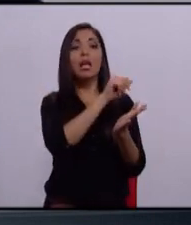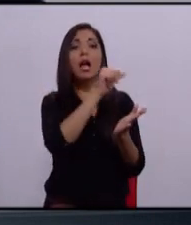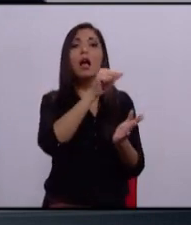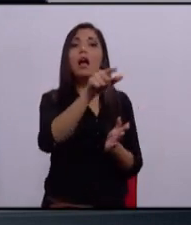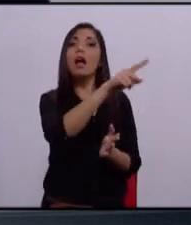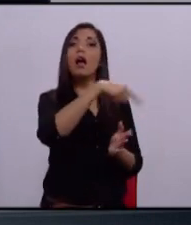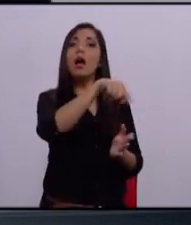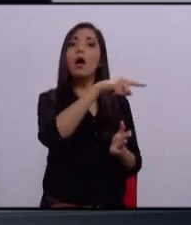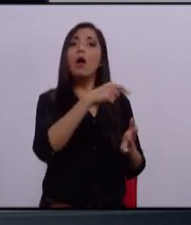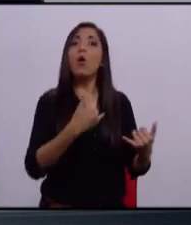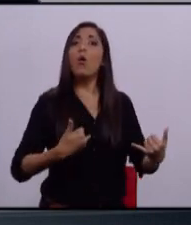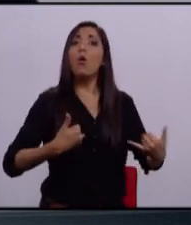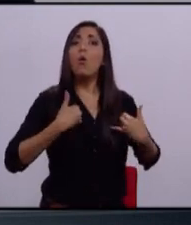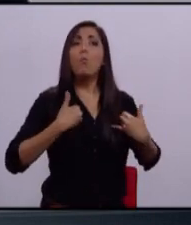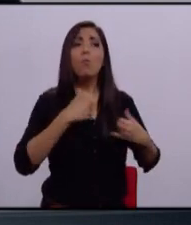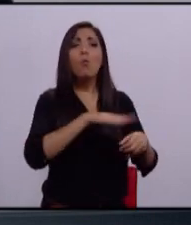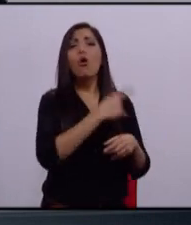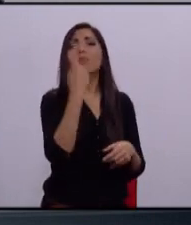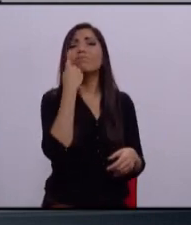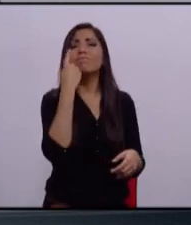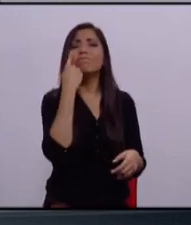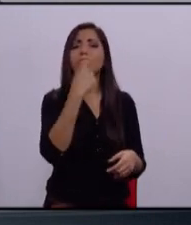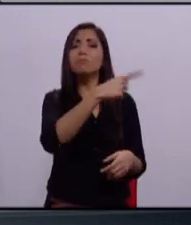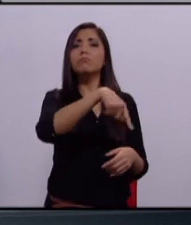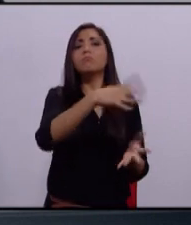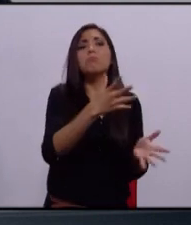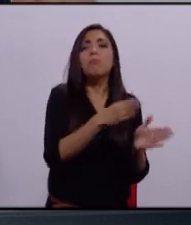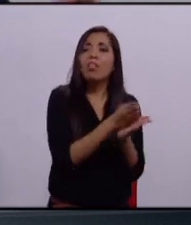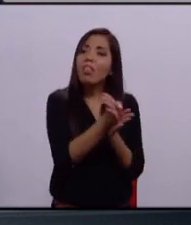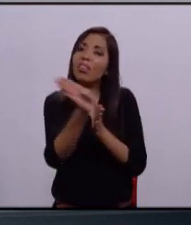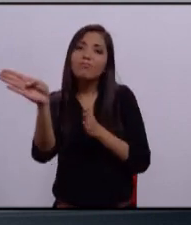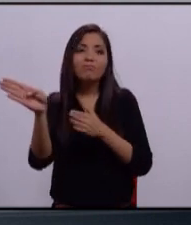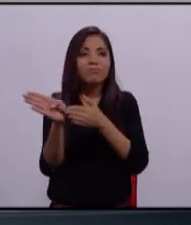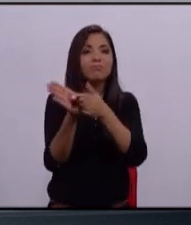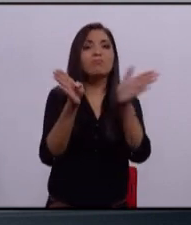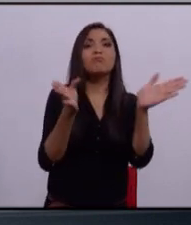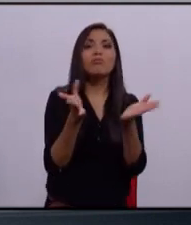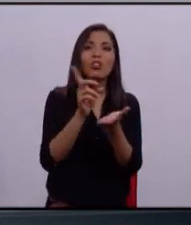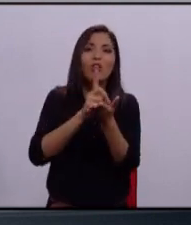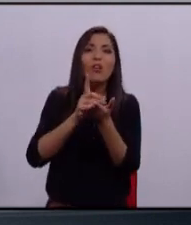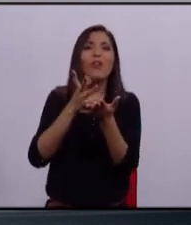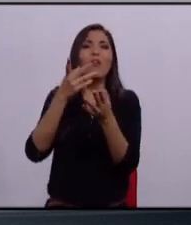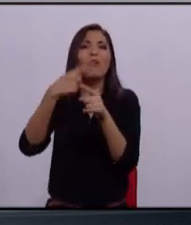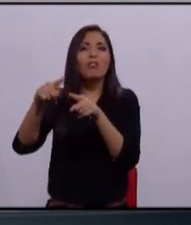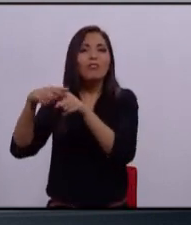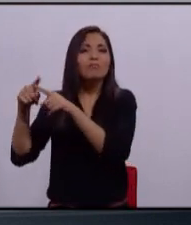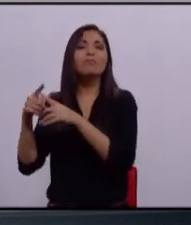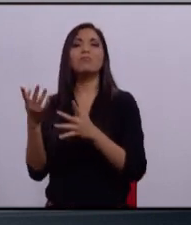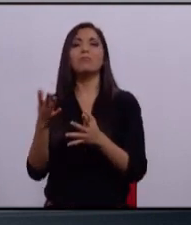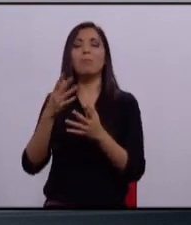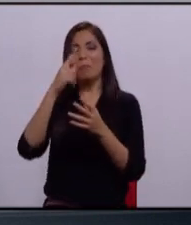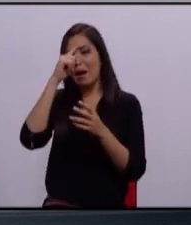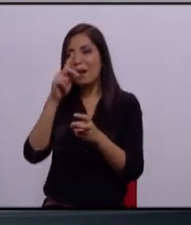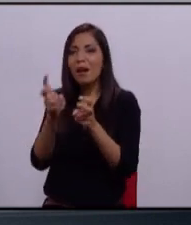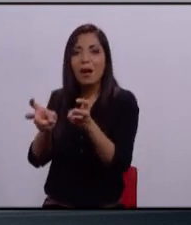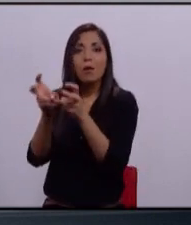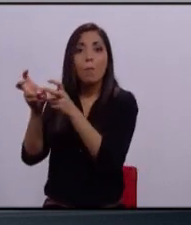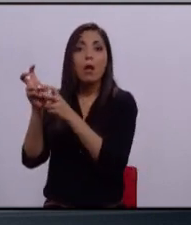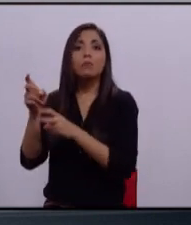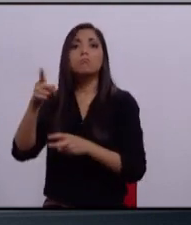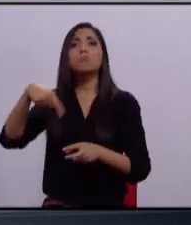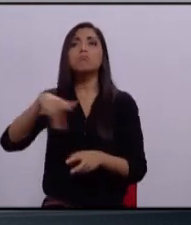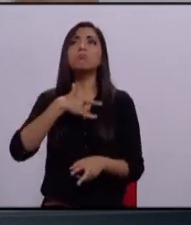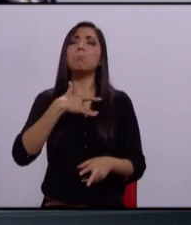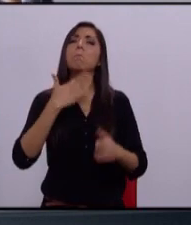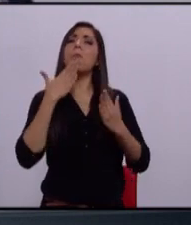jóvenes que se nos van a la delincuencia y la drogadicción, para esos jóvenes que hoy lamentablemente la delincuencia es su nivel